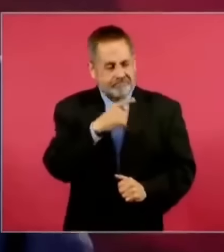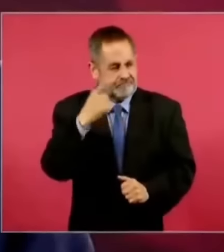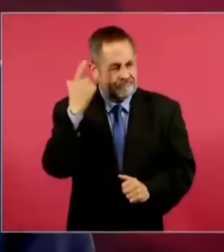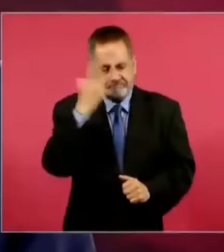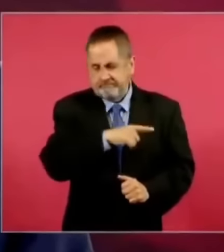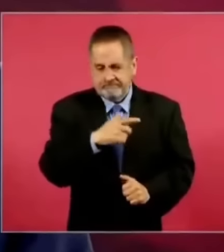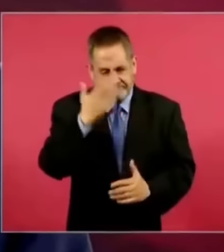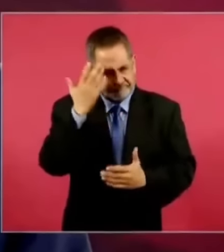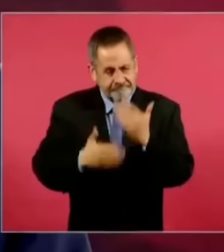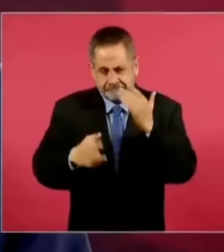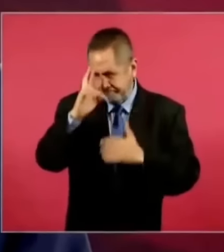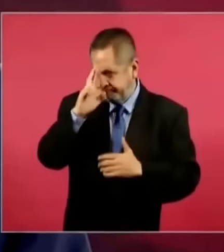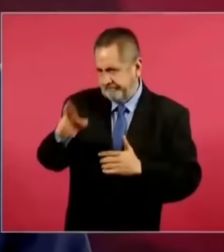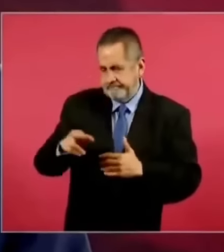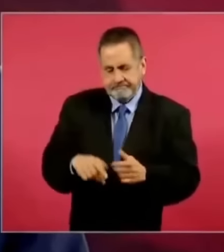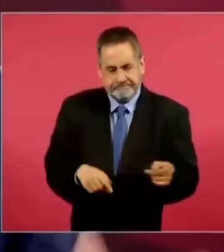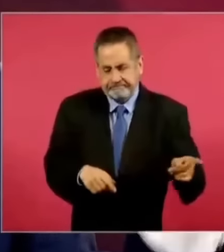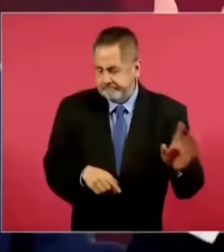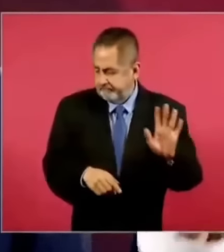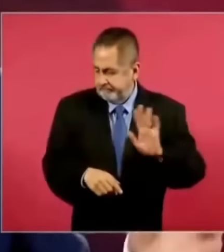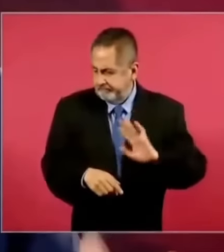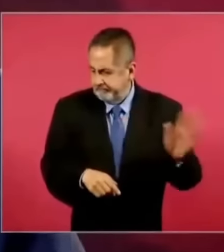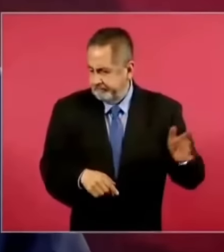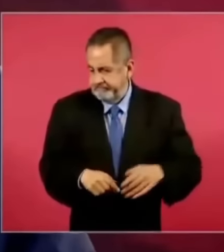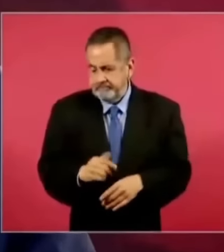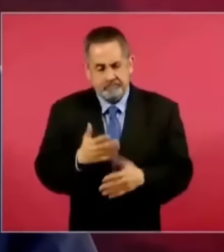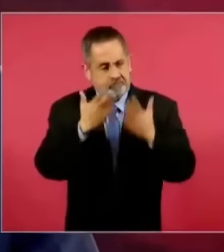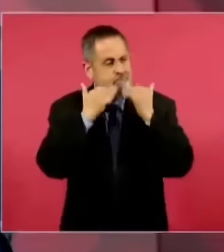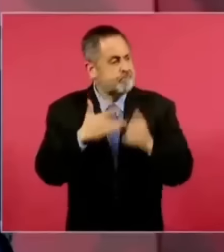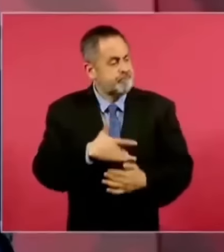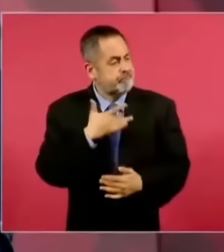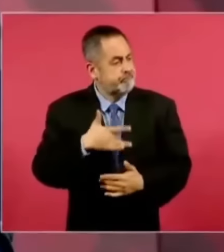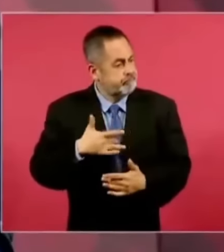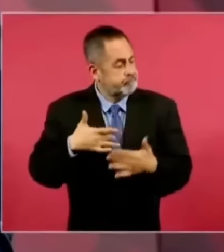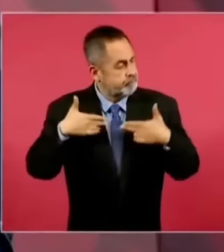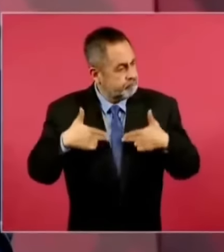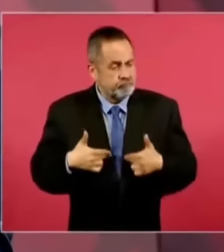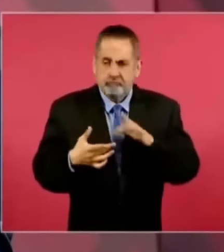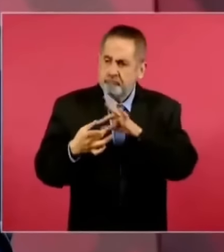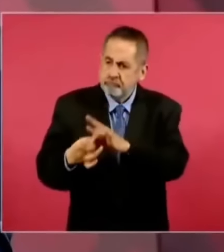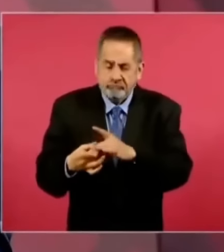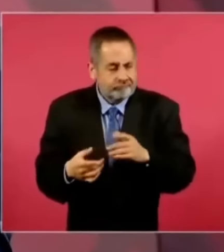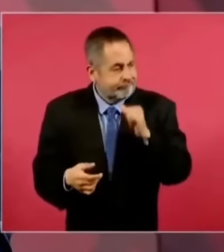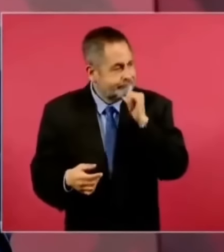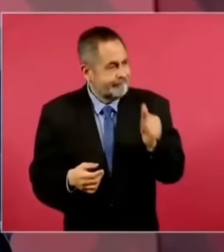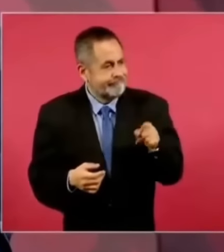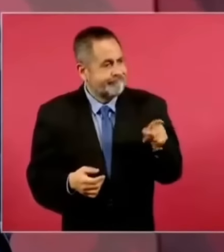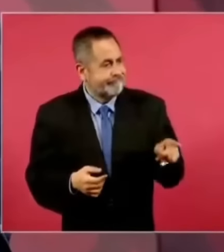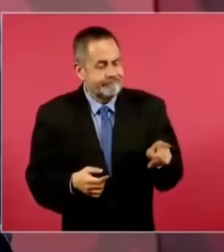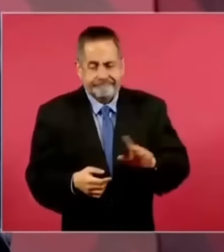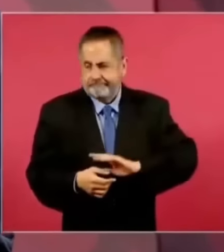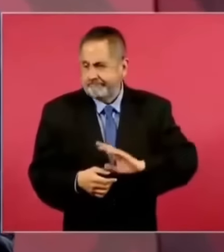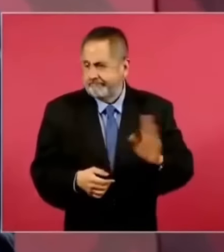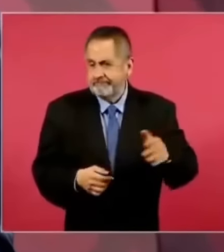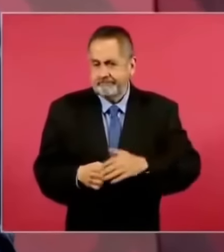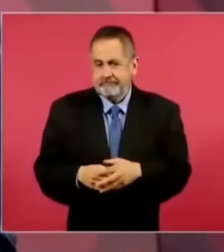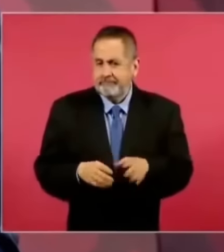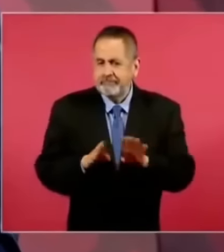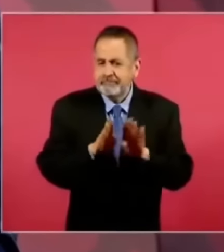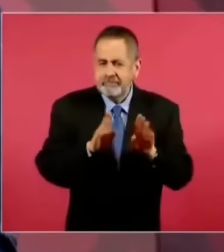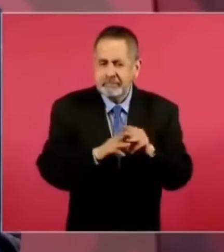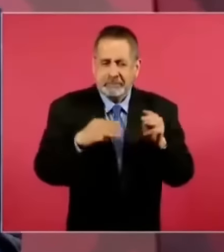inhumano, que unos cuantos